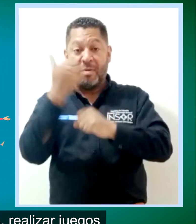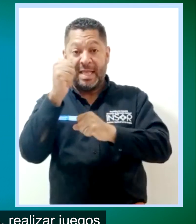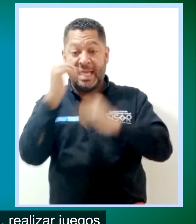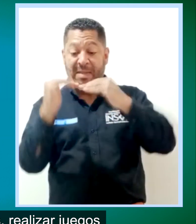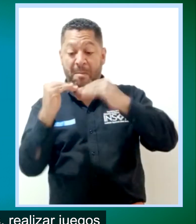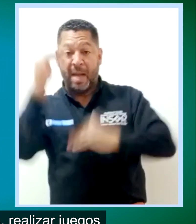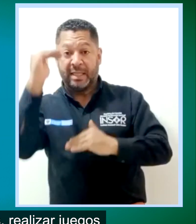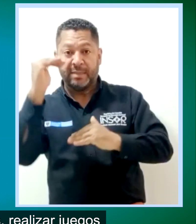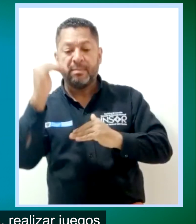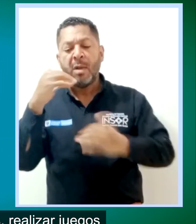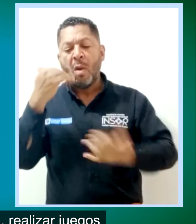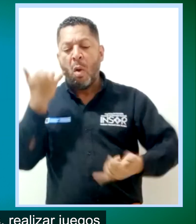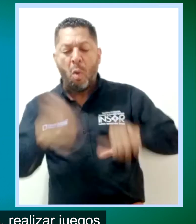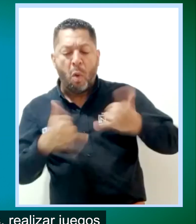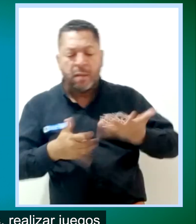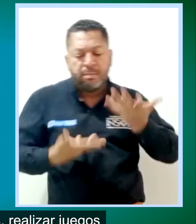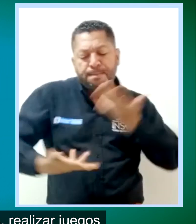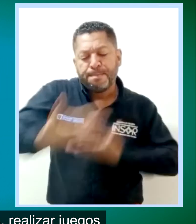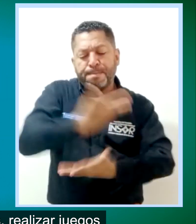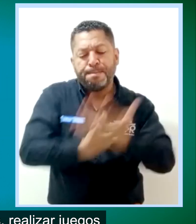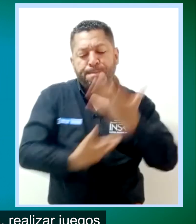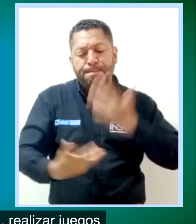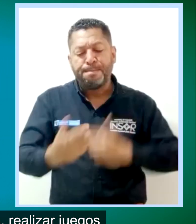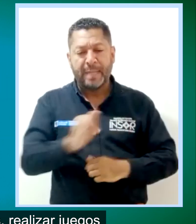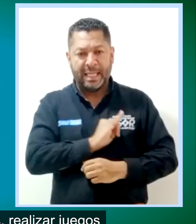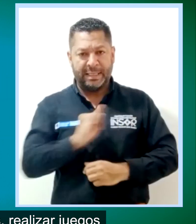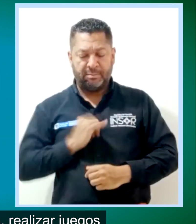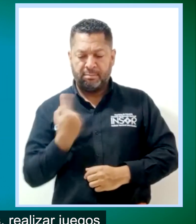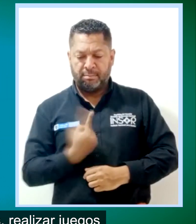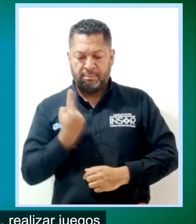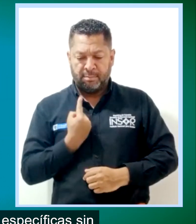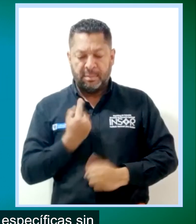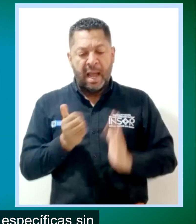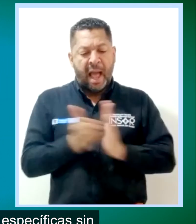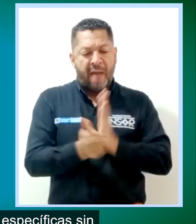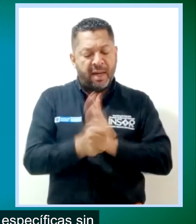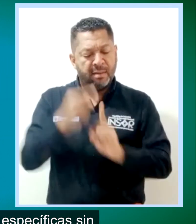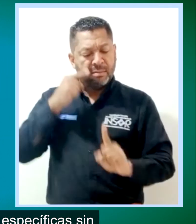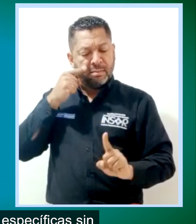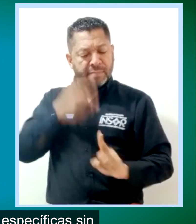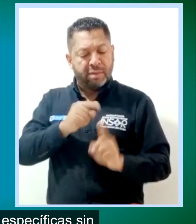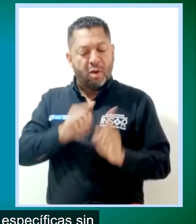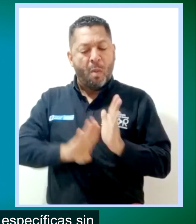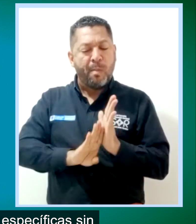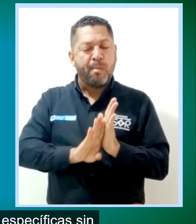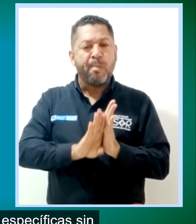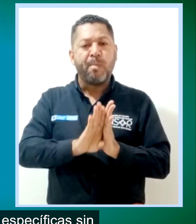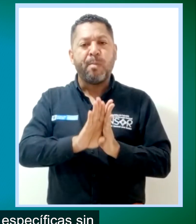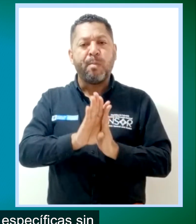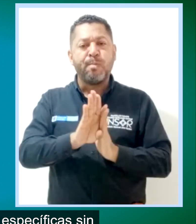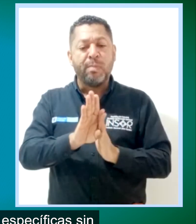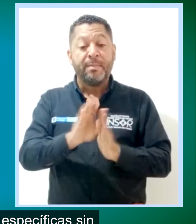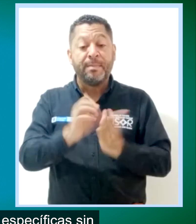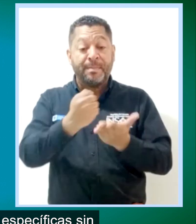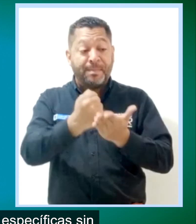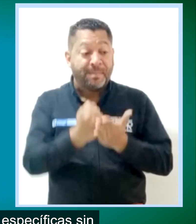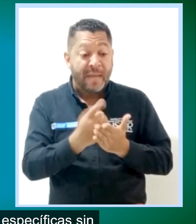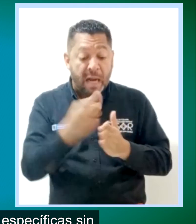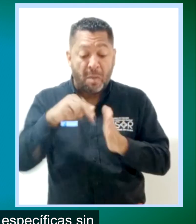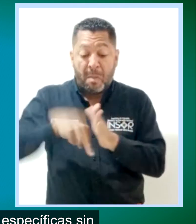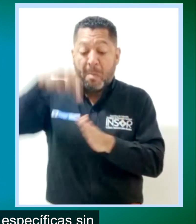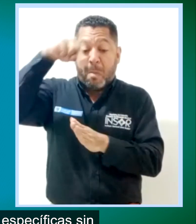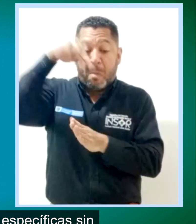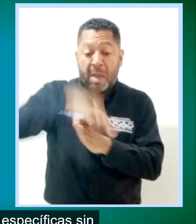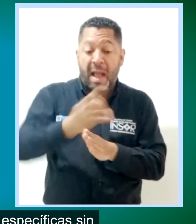Para los mayores de 10 años, realizar juegos lúdicos, individuales con habilidades y destrezas